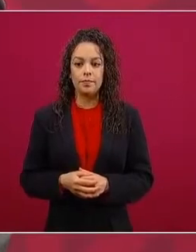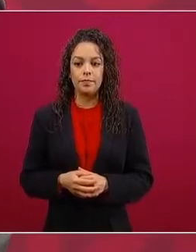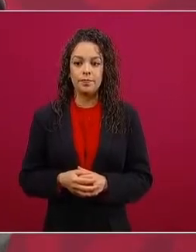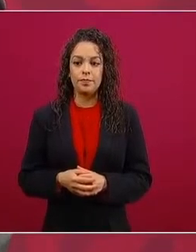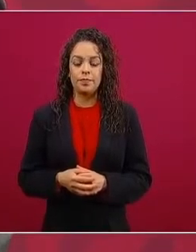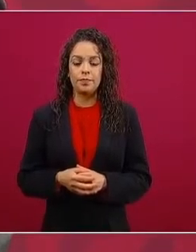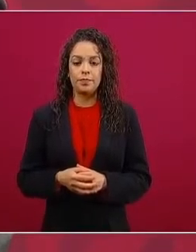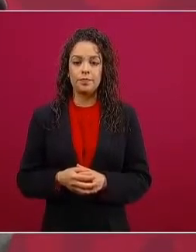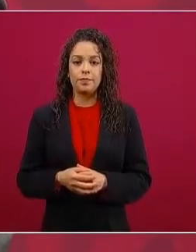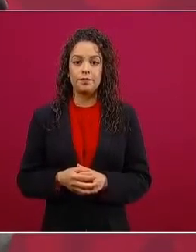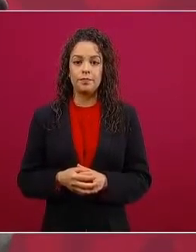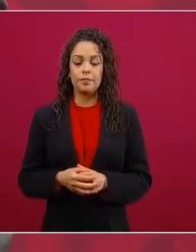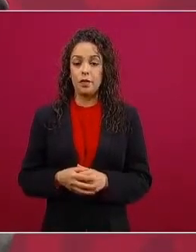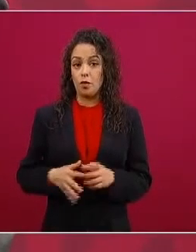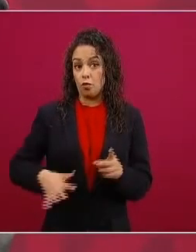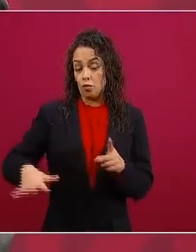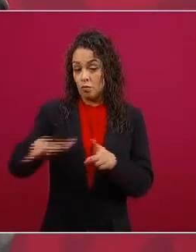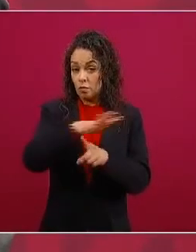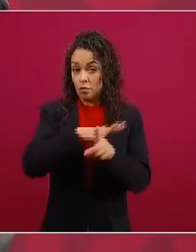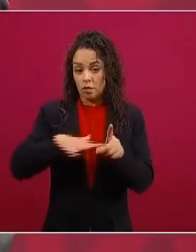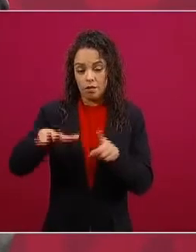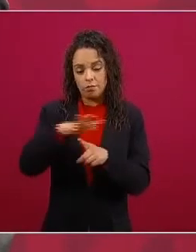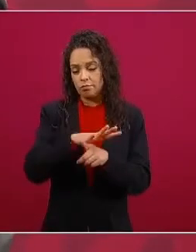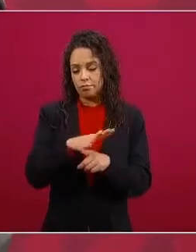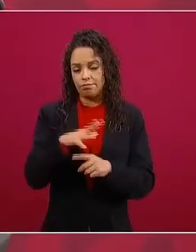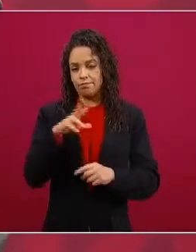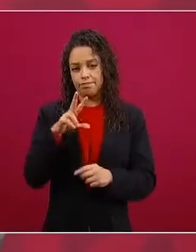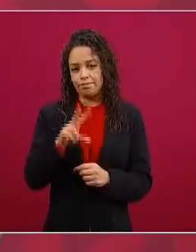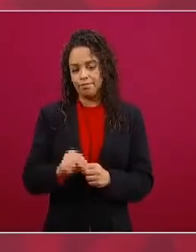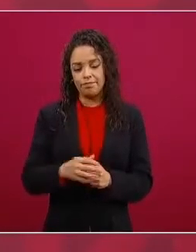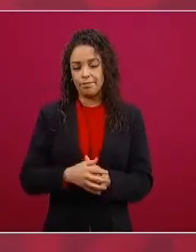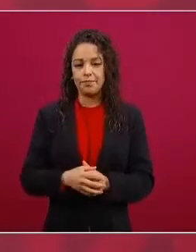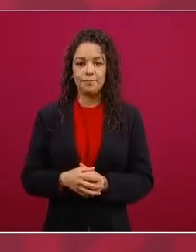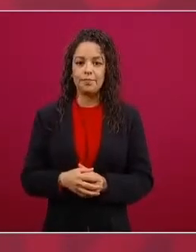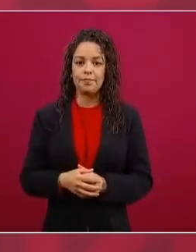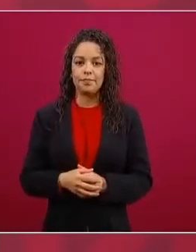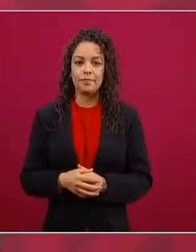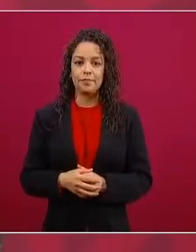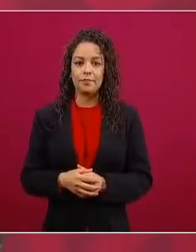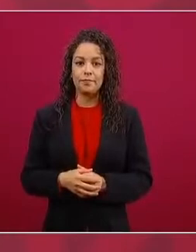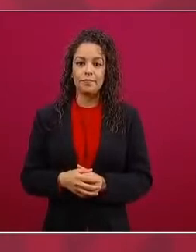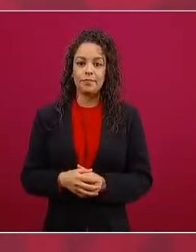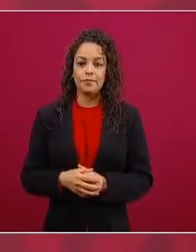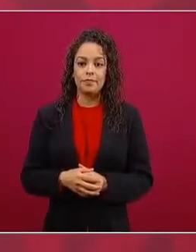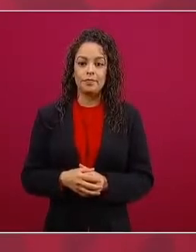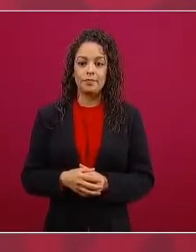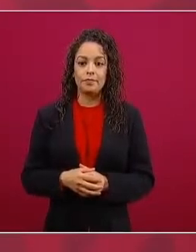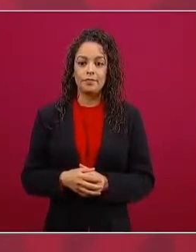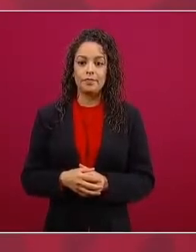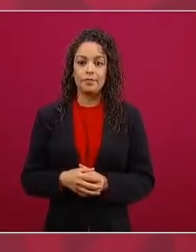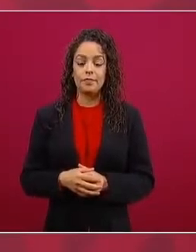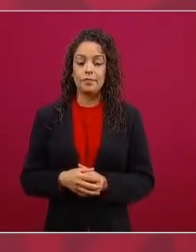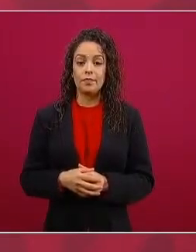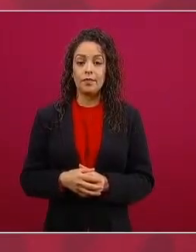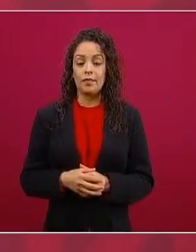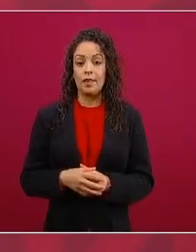no es general en la mayoría de los casos la gente sigue